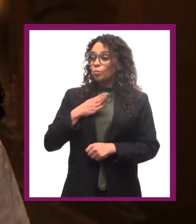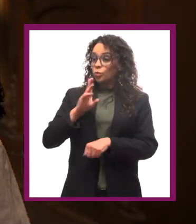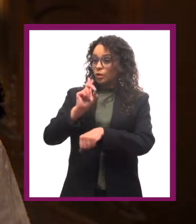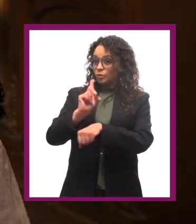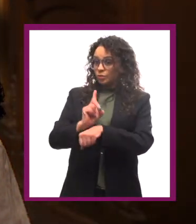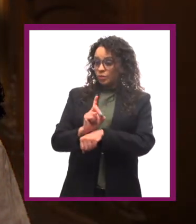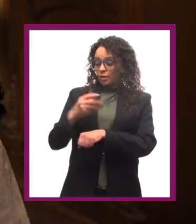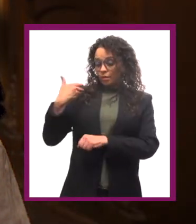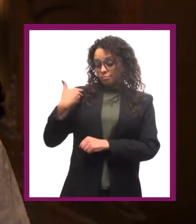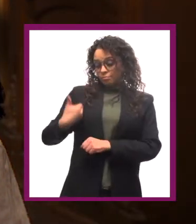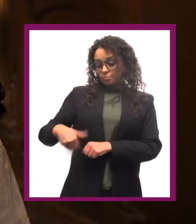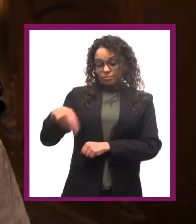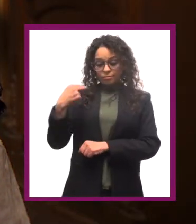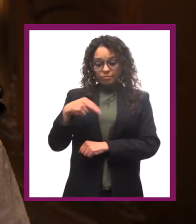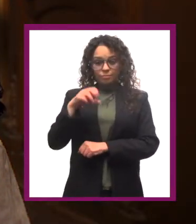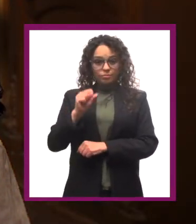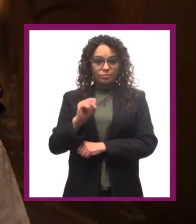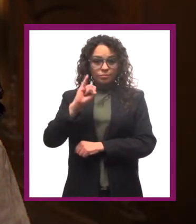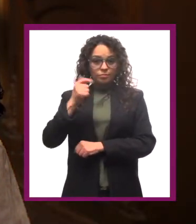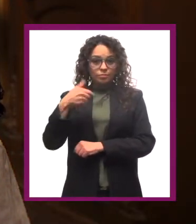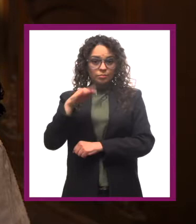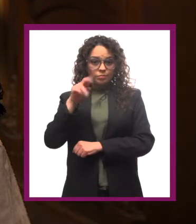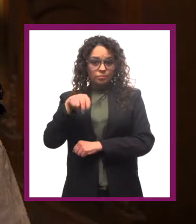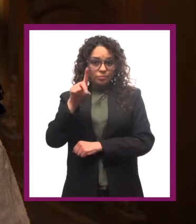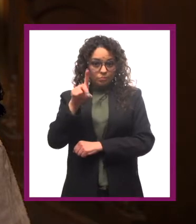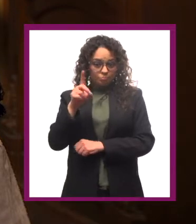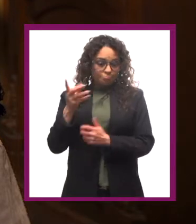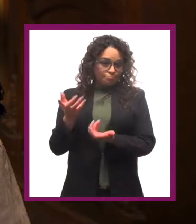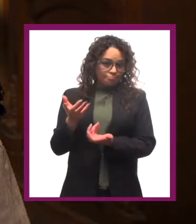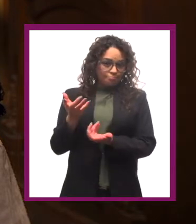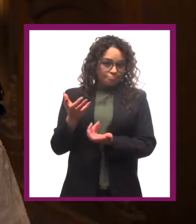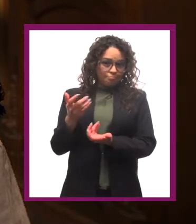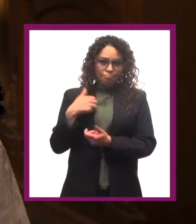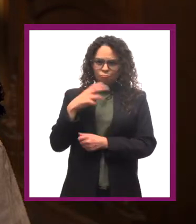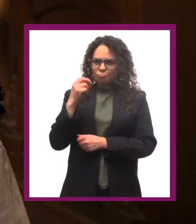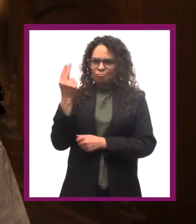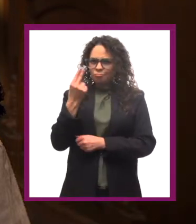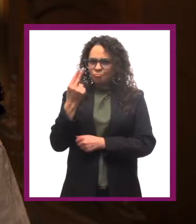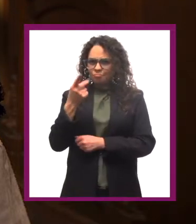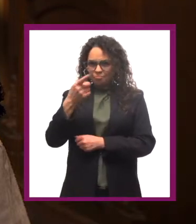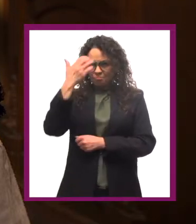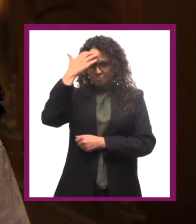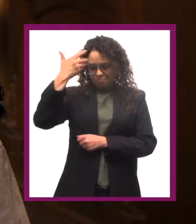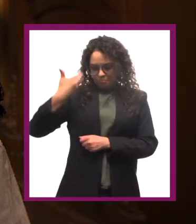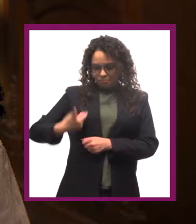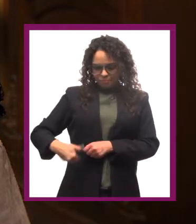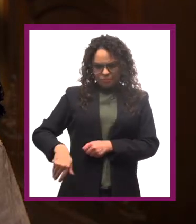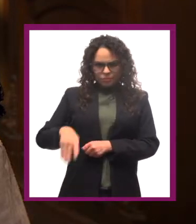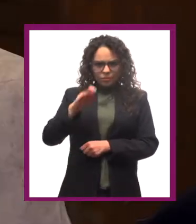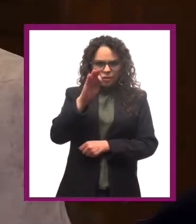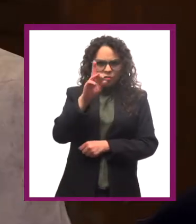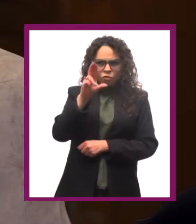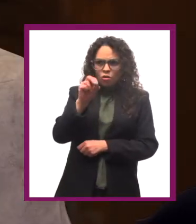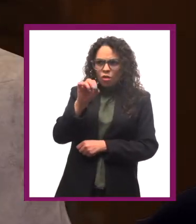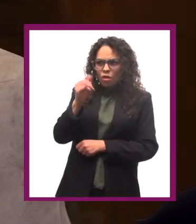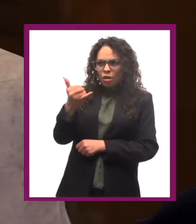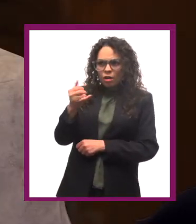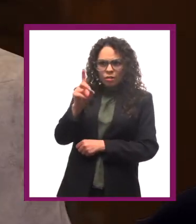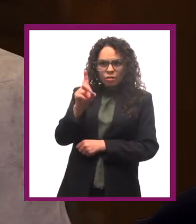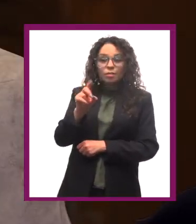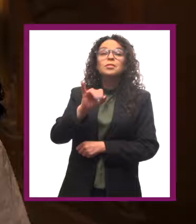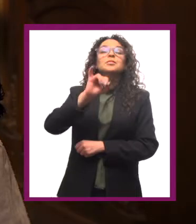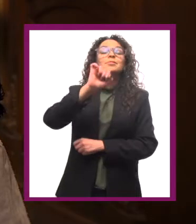Buenos días. Me llamo Sigmund. Supongo que no hace falta que me presente. ¿Freud?